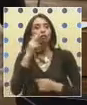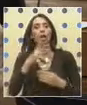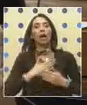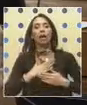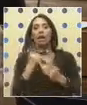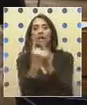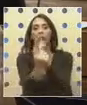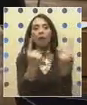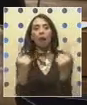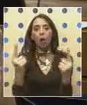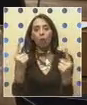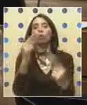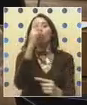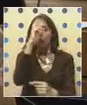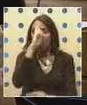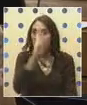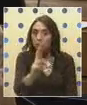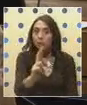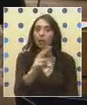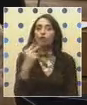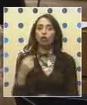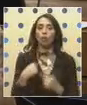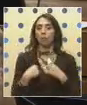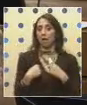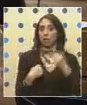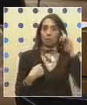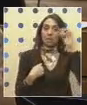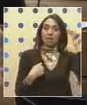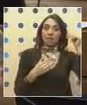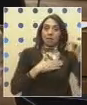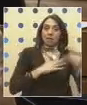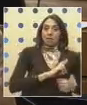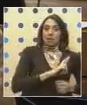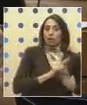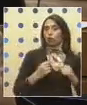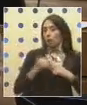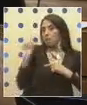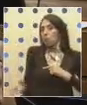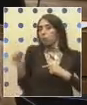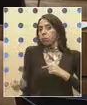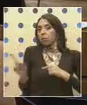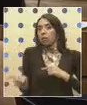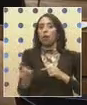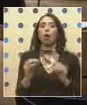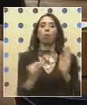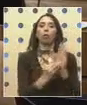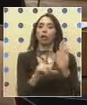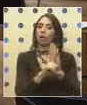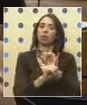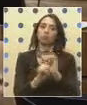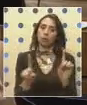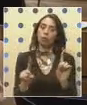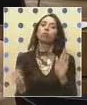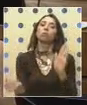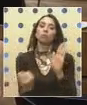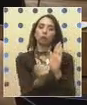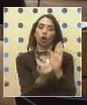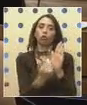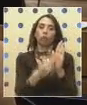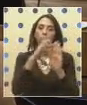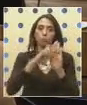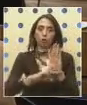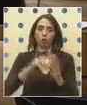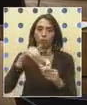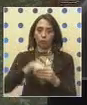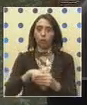de cada uno. No para imponerlas a mis semejantes y no a consagrarlas en una ley. Por eso voy a votar en contra de este proyecto. He dicho,